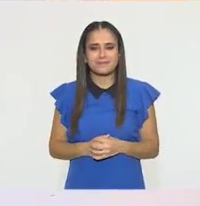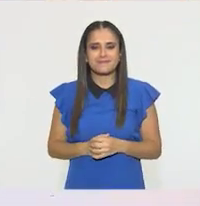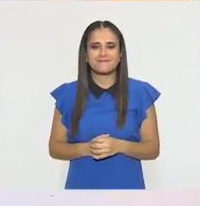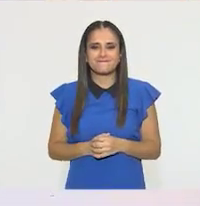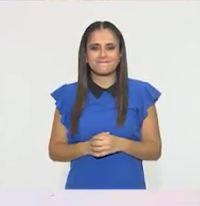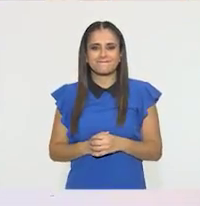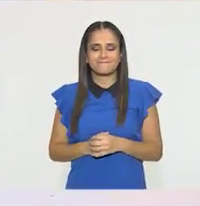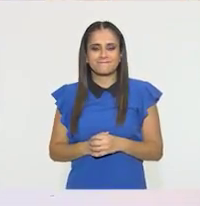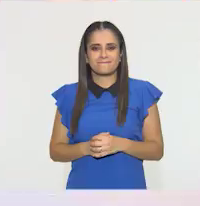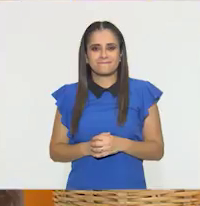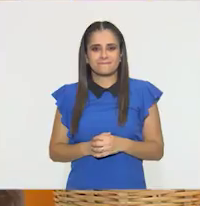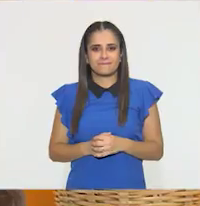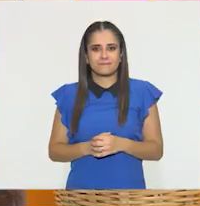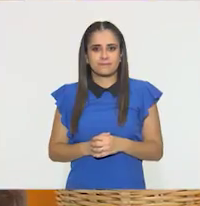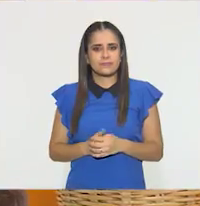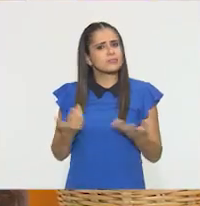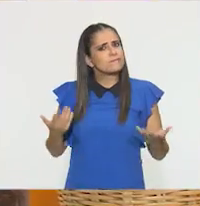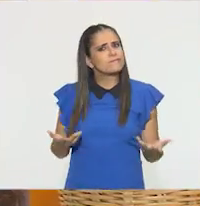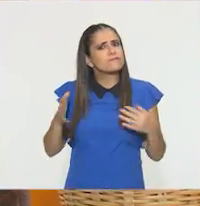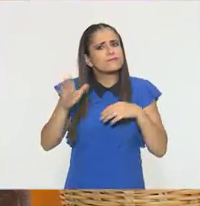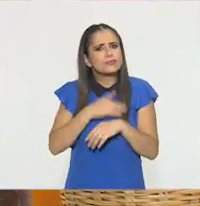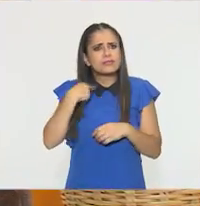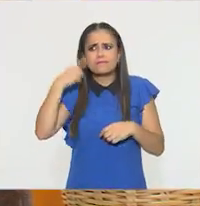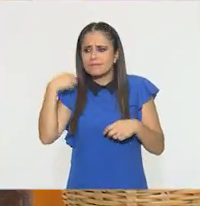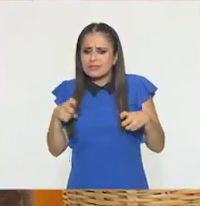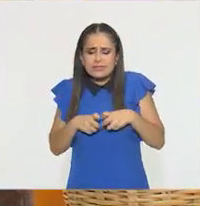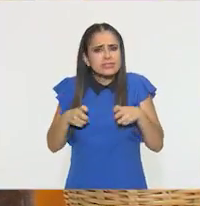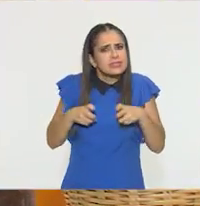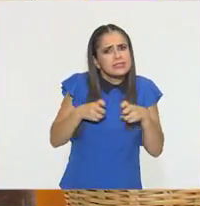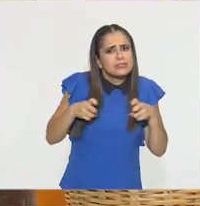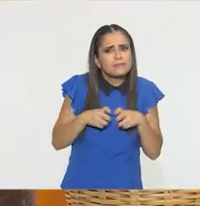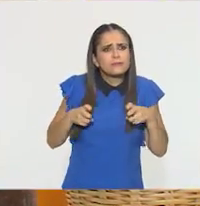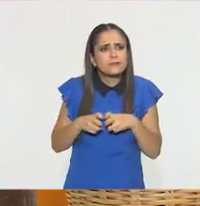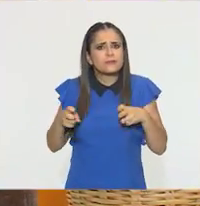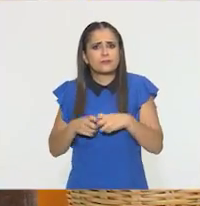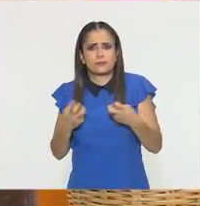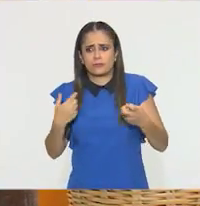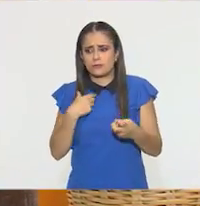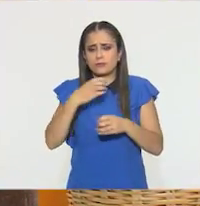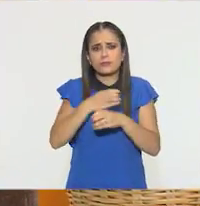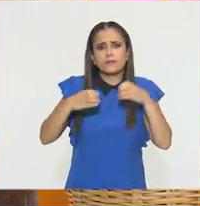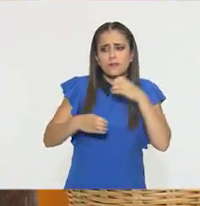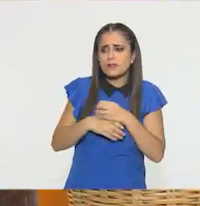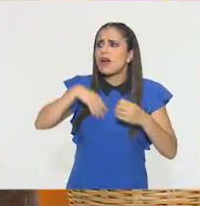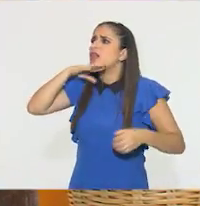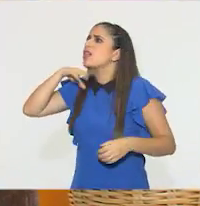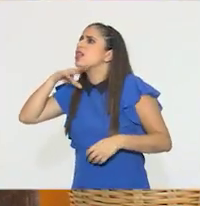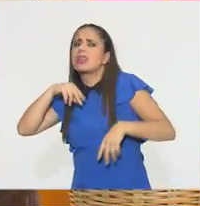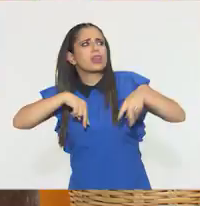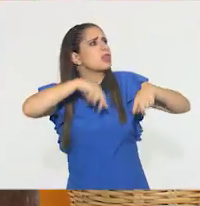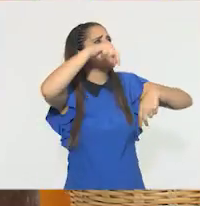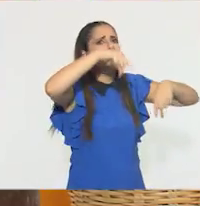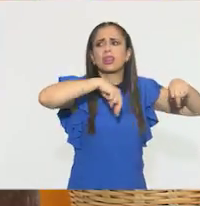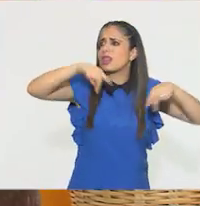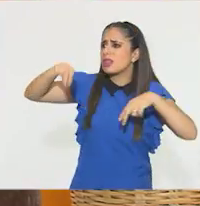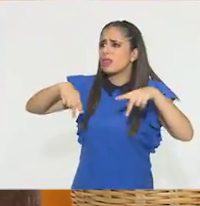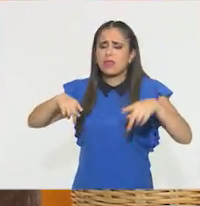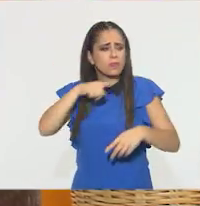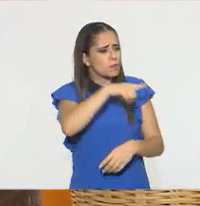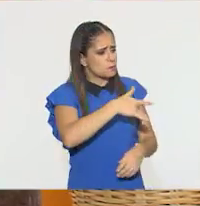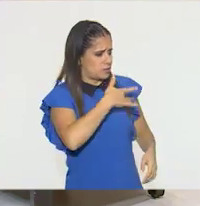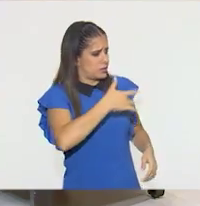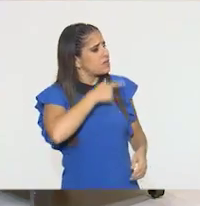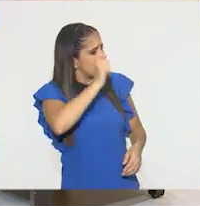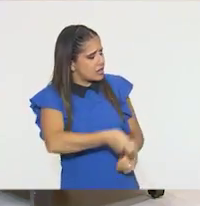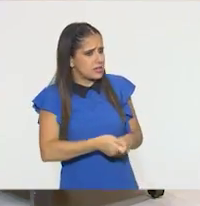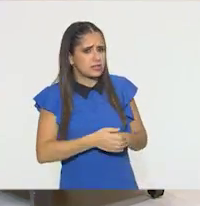Oye, pero ¿por qué estabas tan nerviosa hace rato? Yo veía que dejabas la cosa en un lugar, estabas distraído, ibas, venías. ¿Qué sentías? Ay,